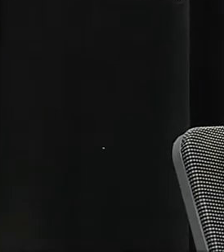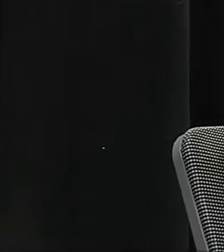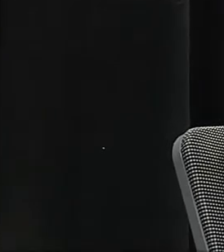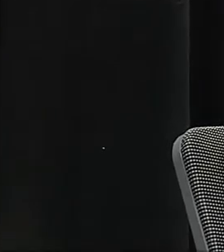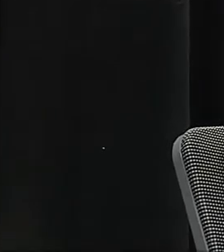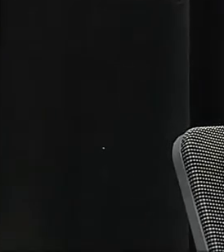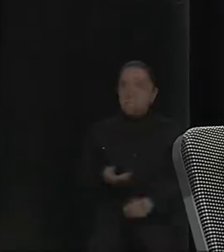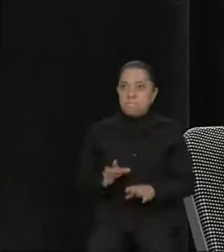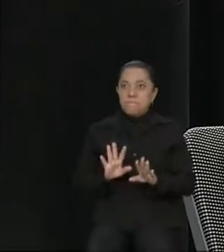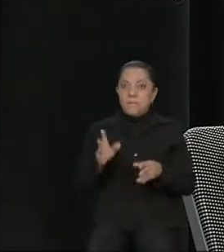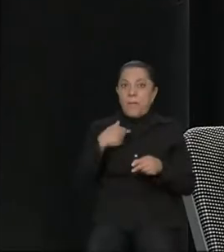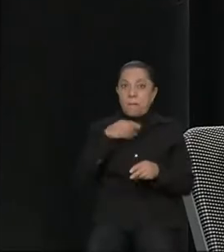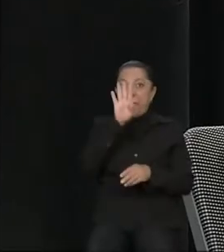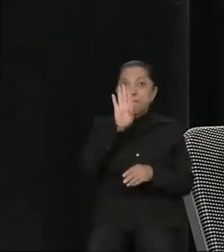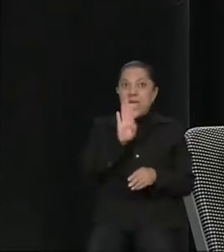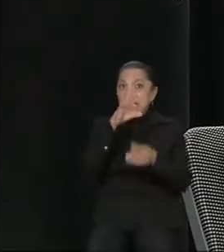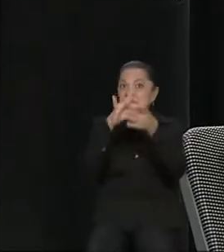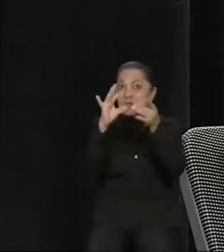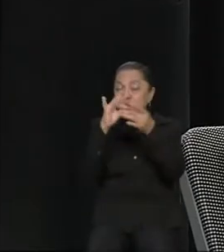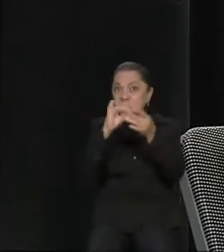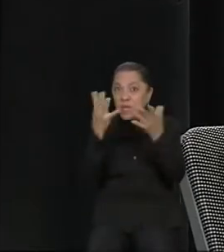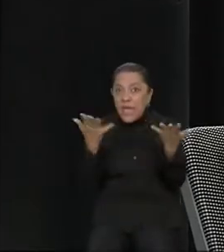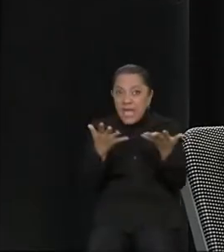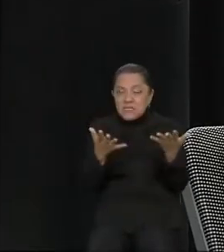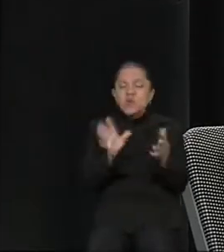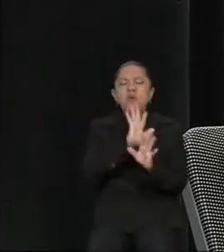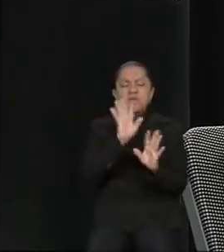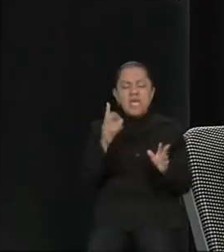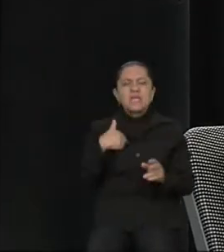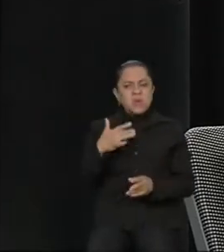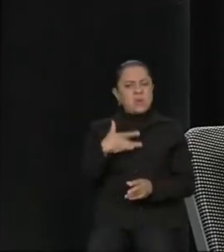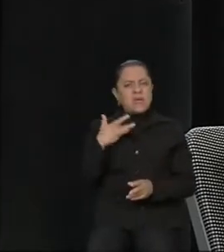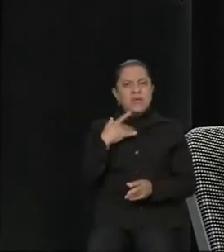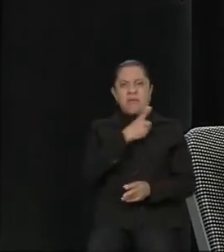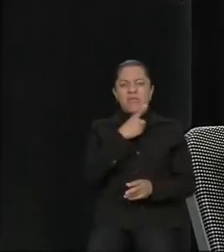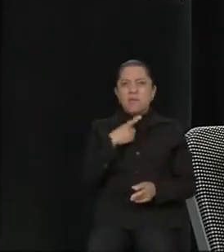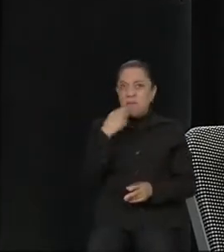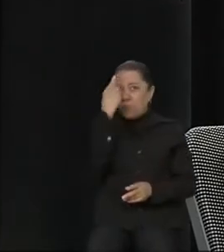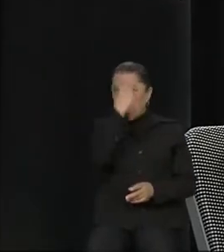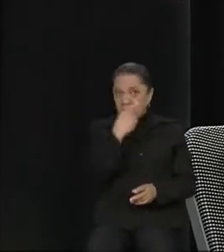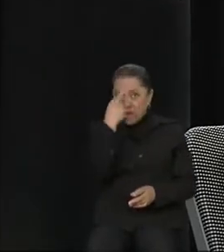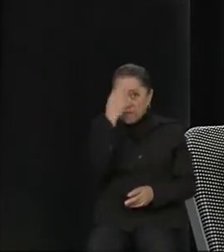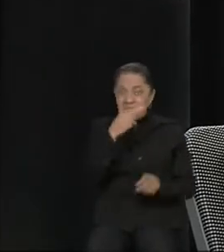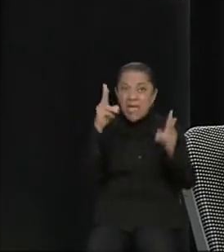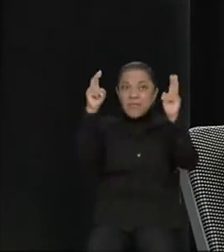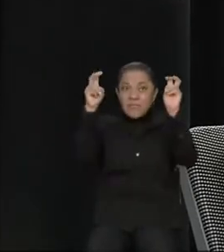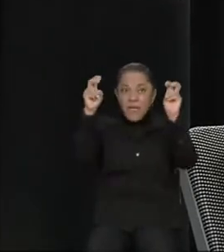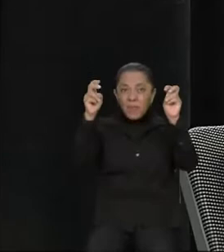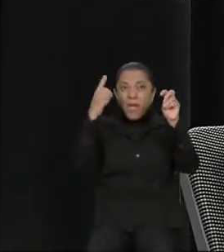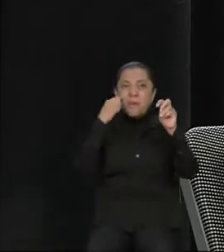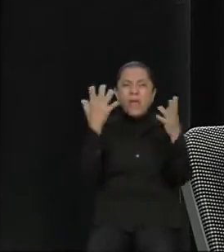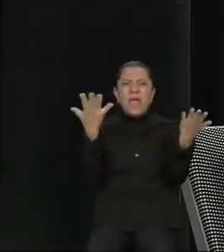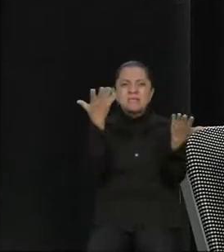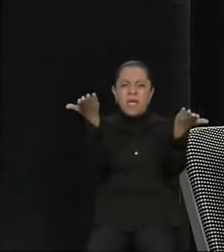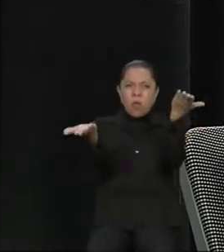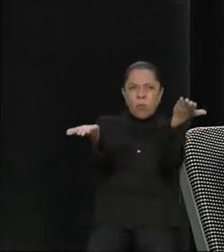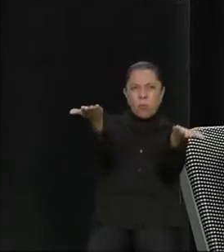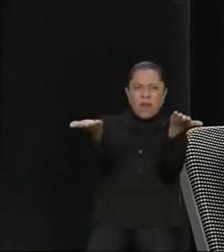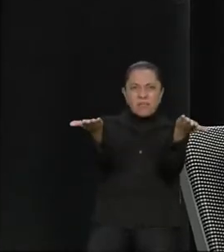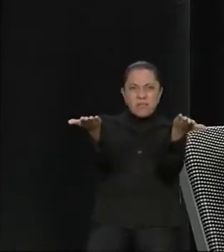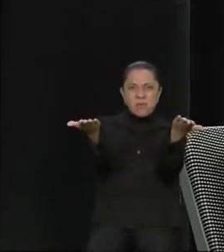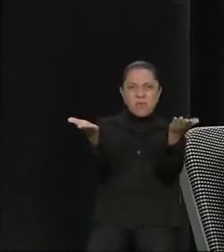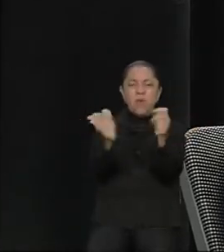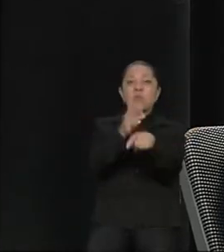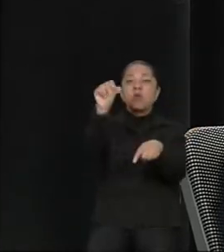considero que habría que revisar también el tema para poder hacer este comparativo, porque hoy por hoy el tema del